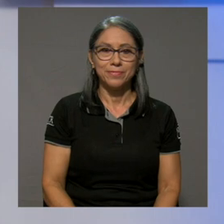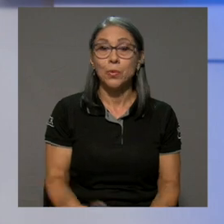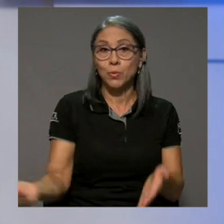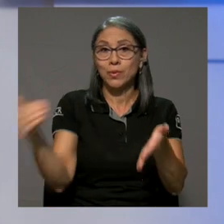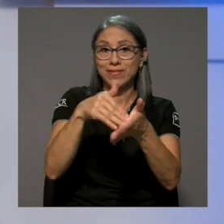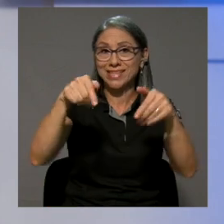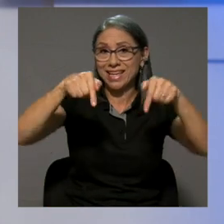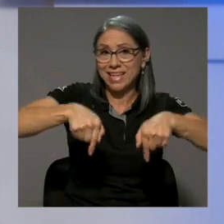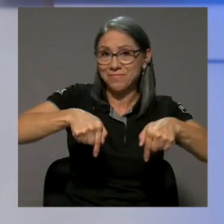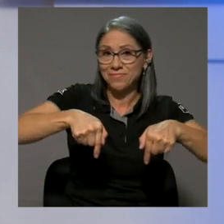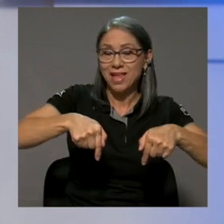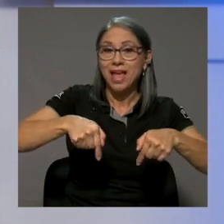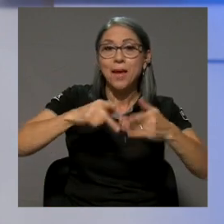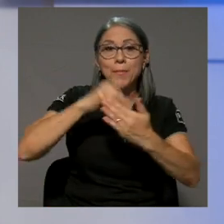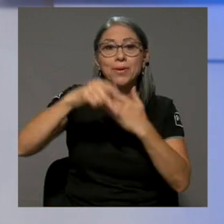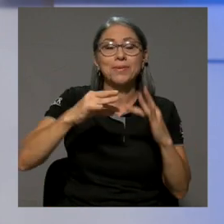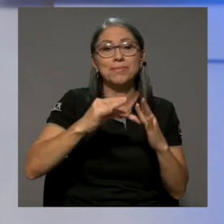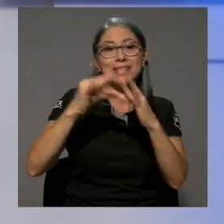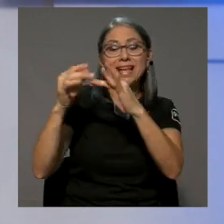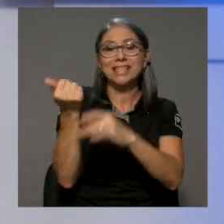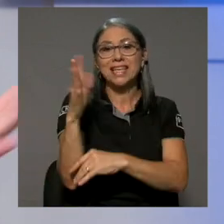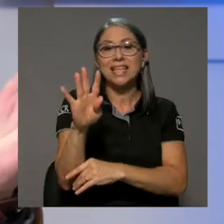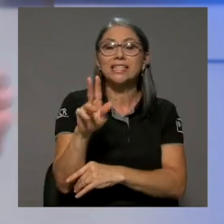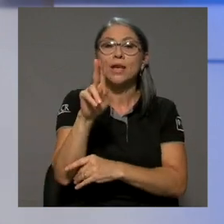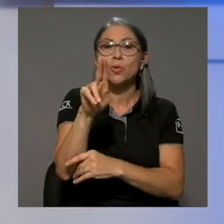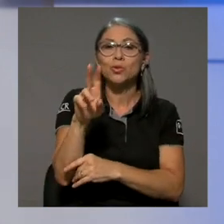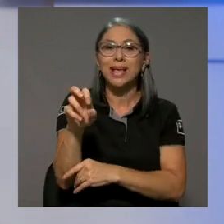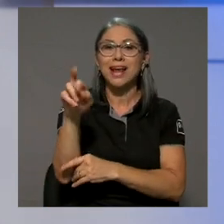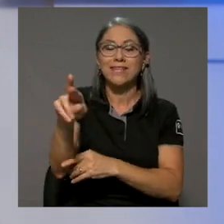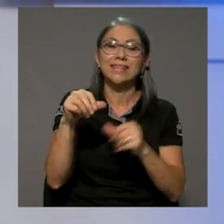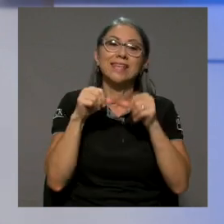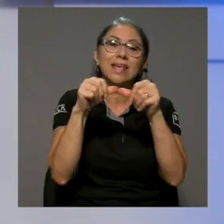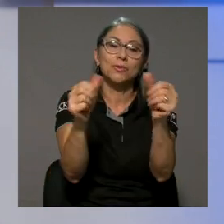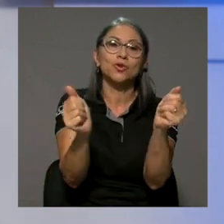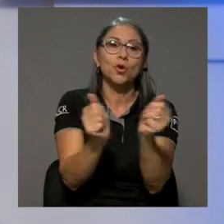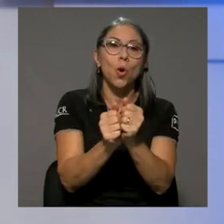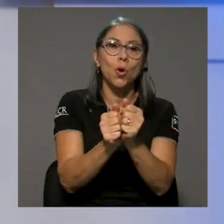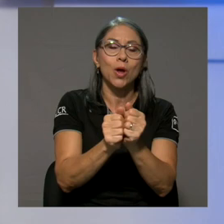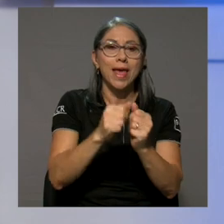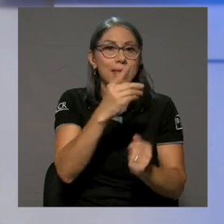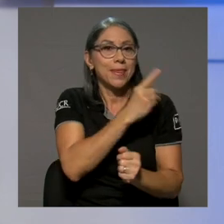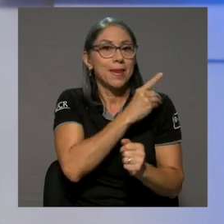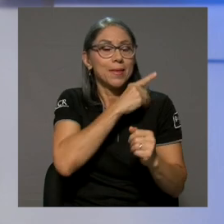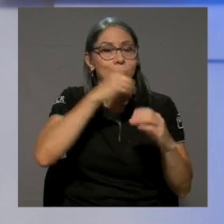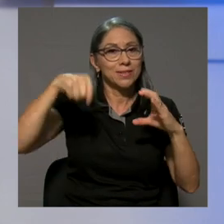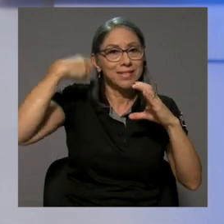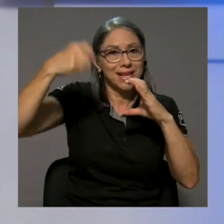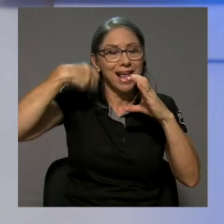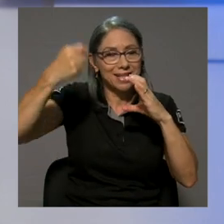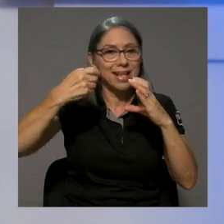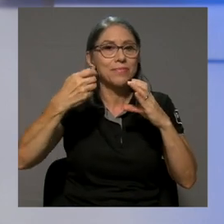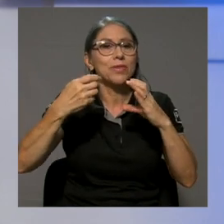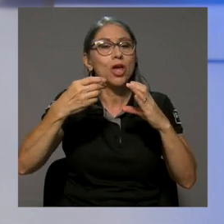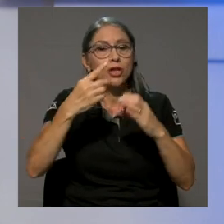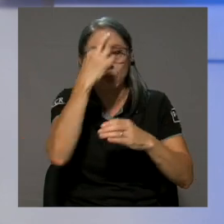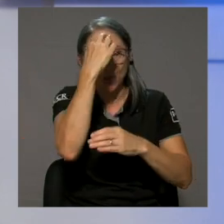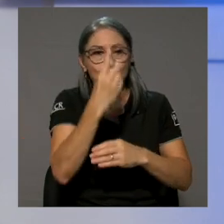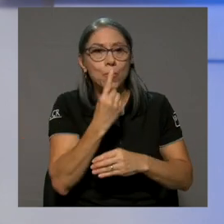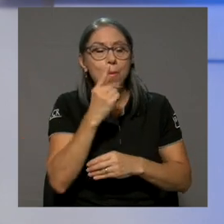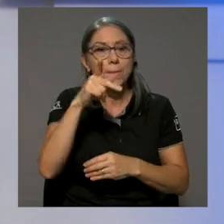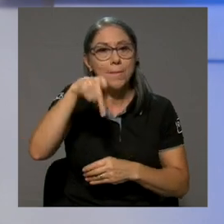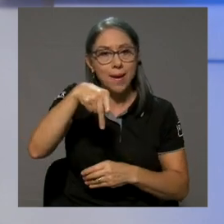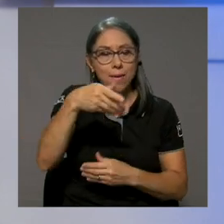Estamos de vuelta aquí en Especiales 15 UCR y seguimos conversando con el cineasta dominicano, Ochea. Pablo,